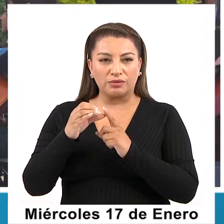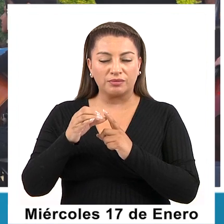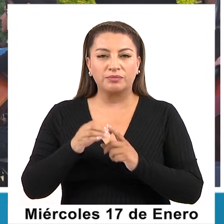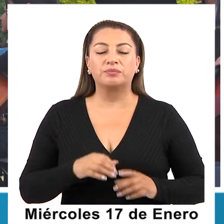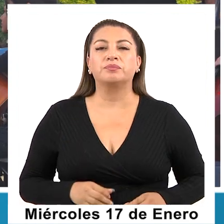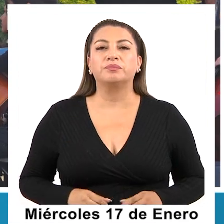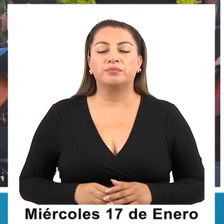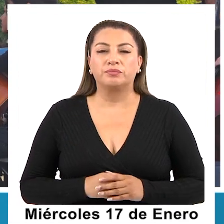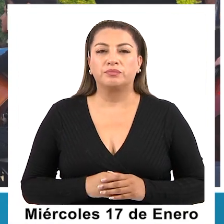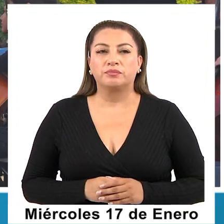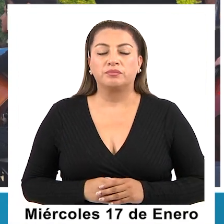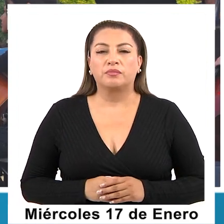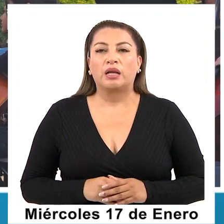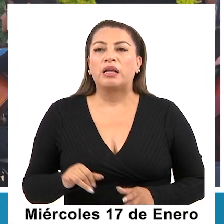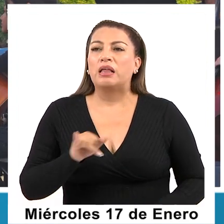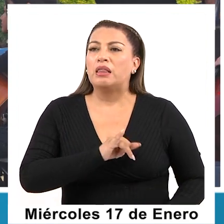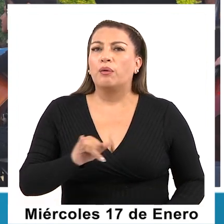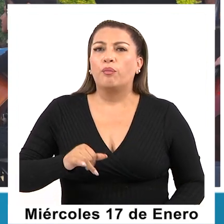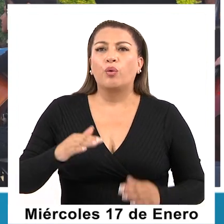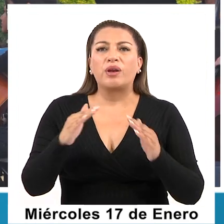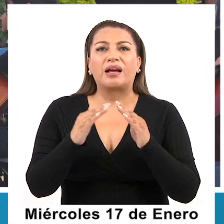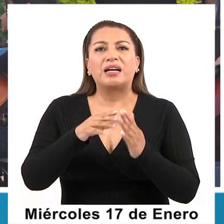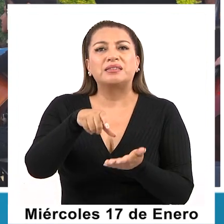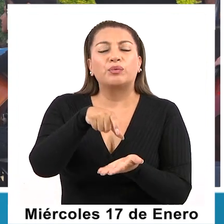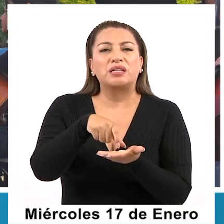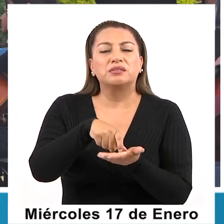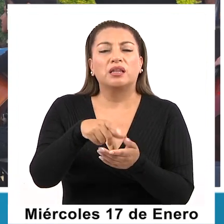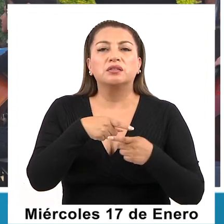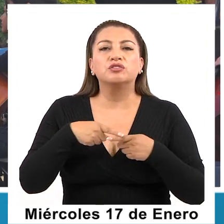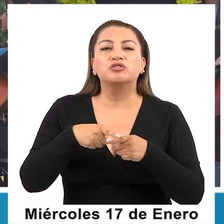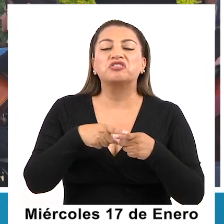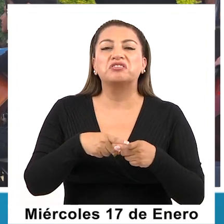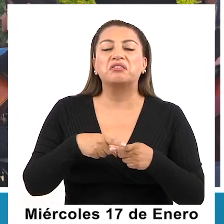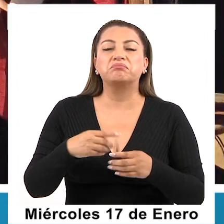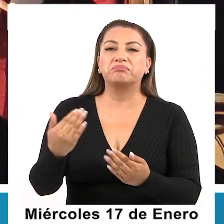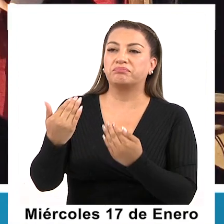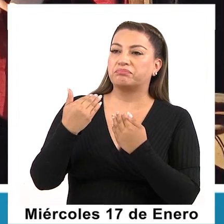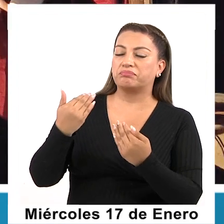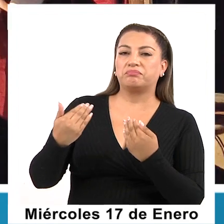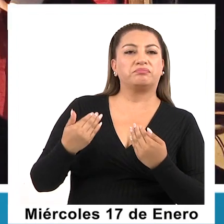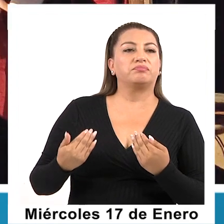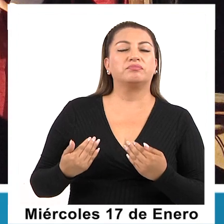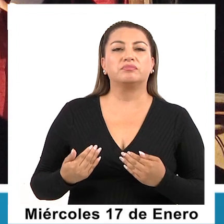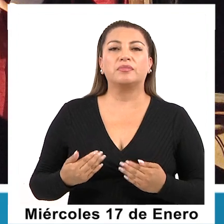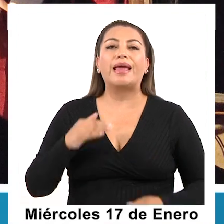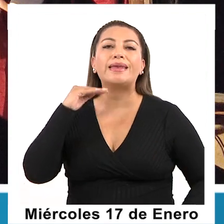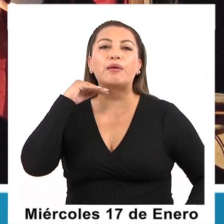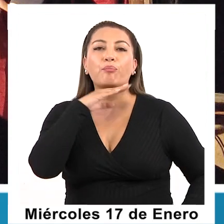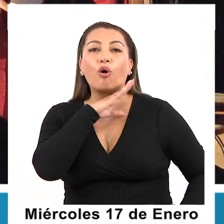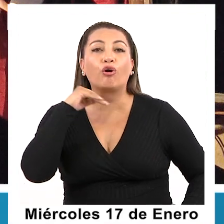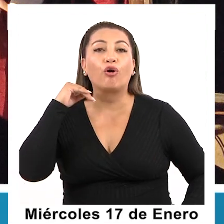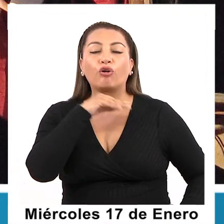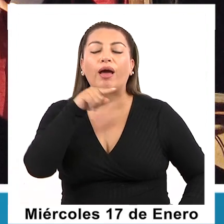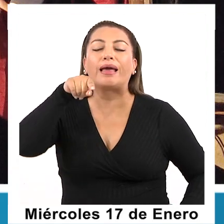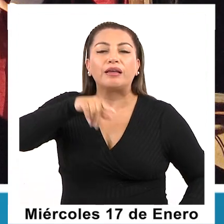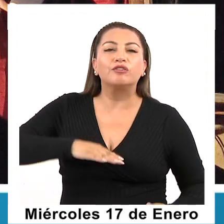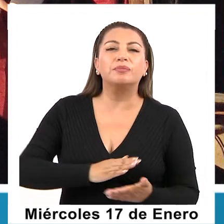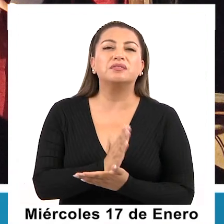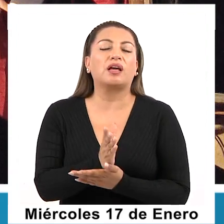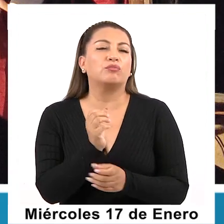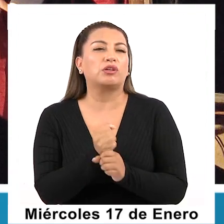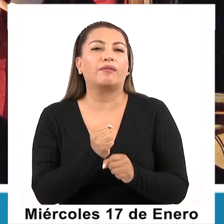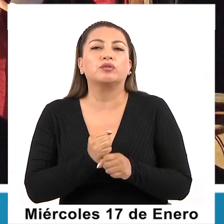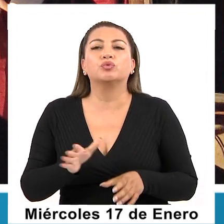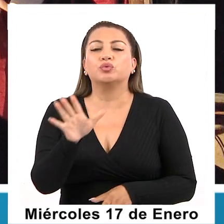llegamos a una sede social que nos abrió la puerta, ¿cierto? Que es la Junta Vecinal Remodelación El Morro, y ahí ya comenzamos un trabajo